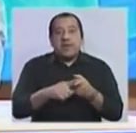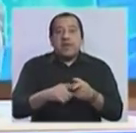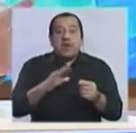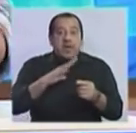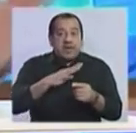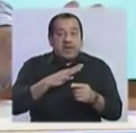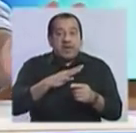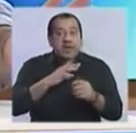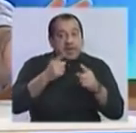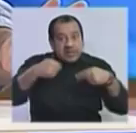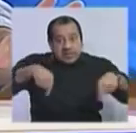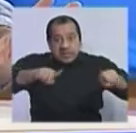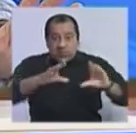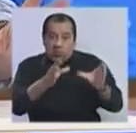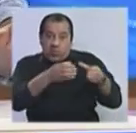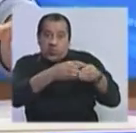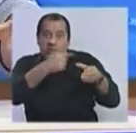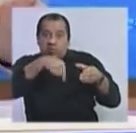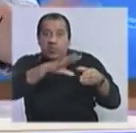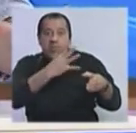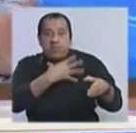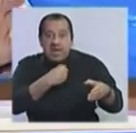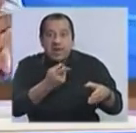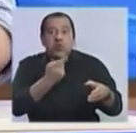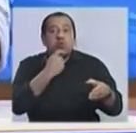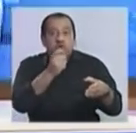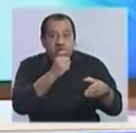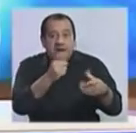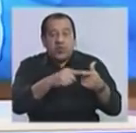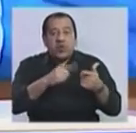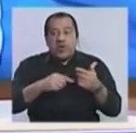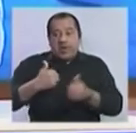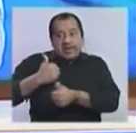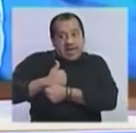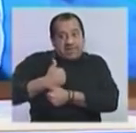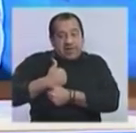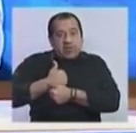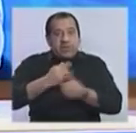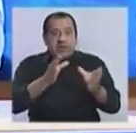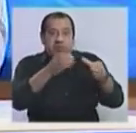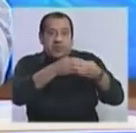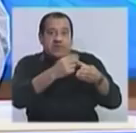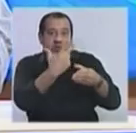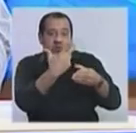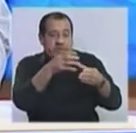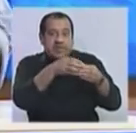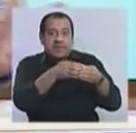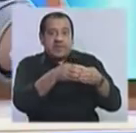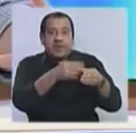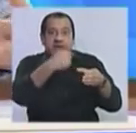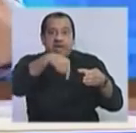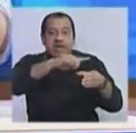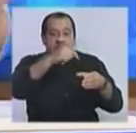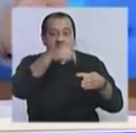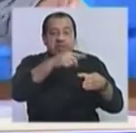en cuenta que esa coalición es de Partido Colorado, Partido Nacional y cabildo abierto, y por lo